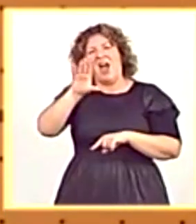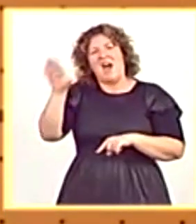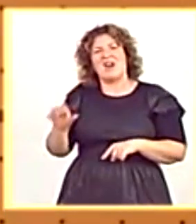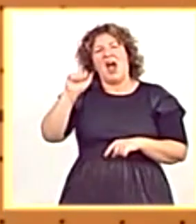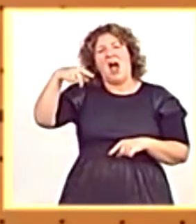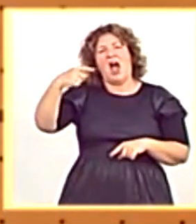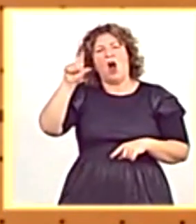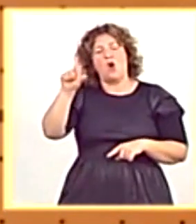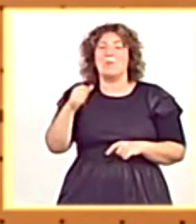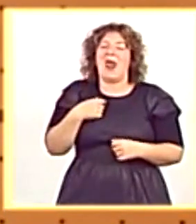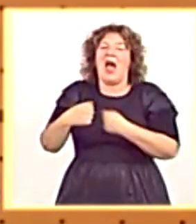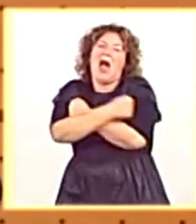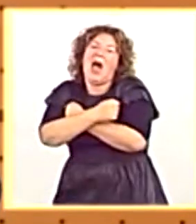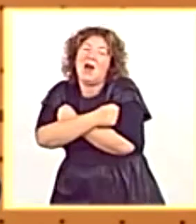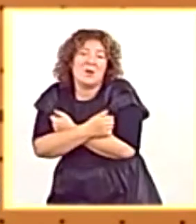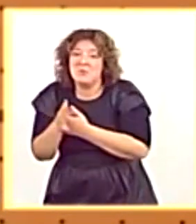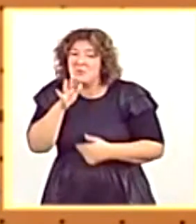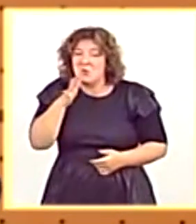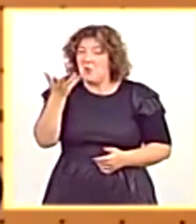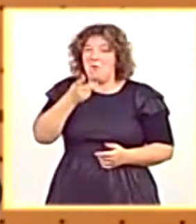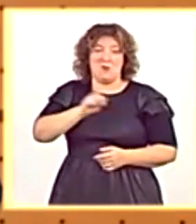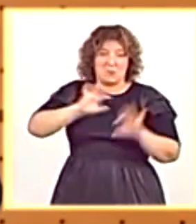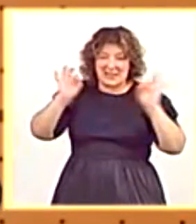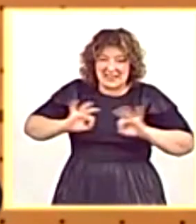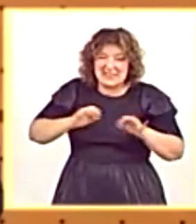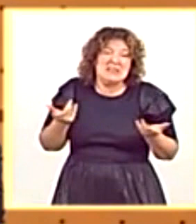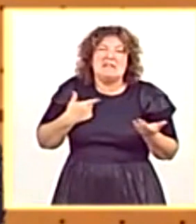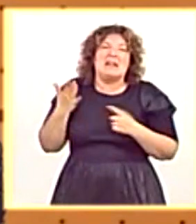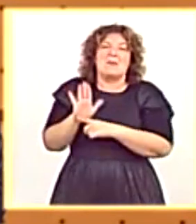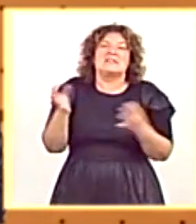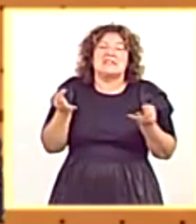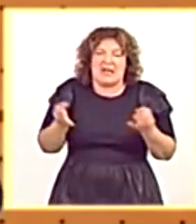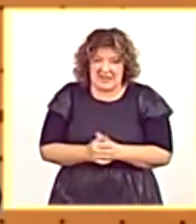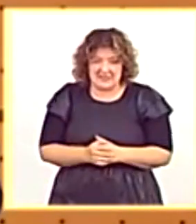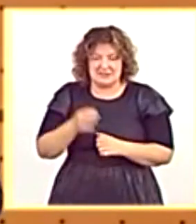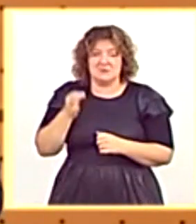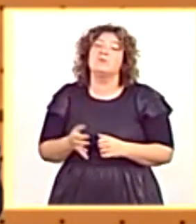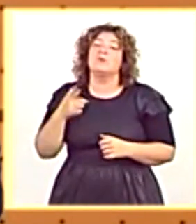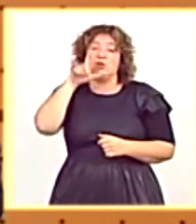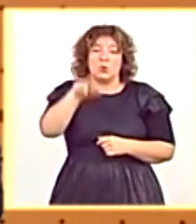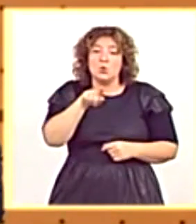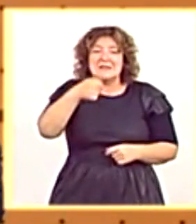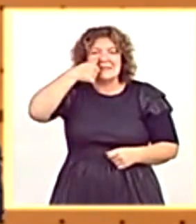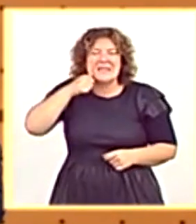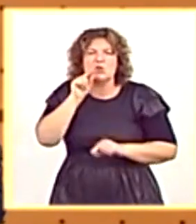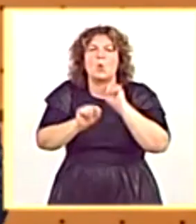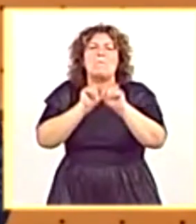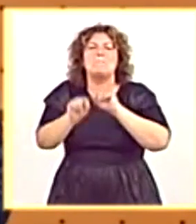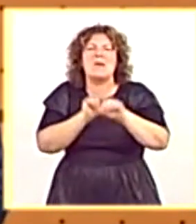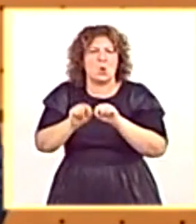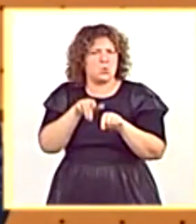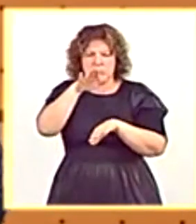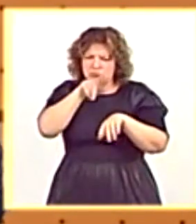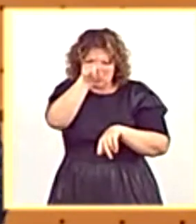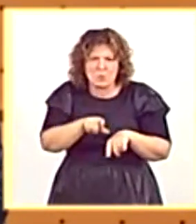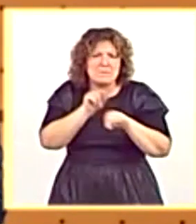abrazo. Probablemente porque no sepa ni quién es usted ni qué es lo que usted representa. Usted, señor Sánchez, es un virus para la democracia